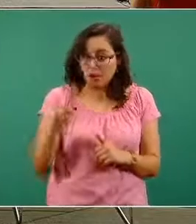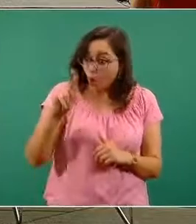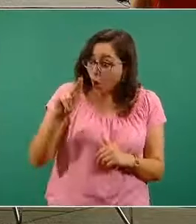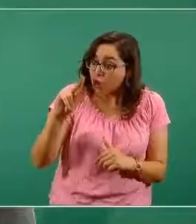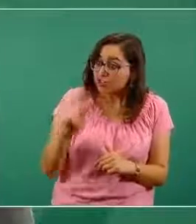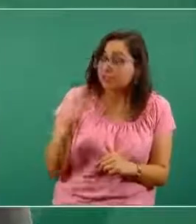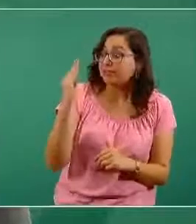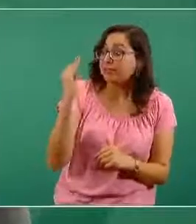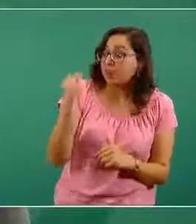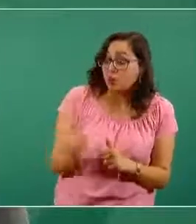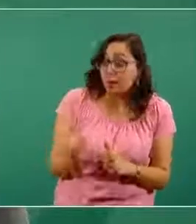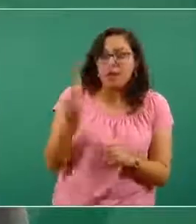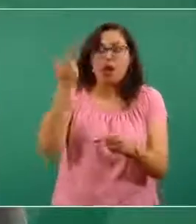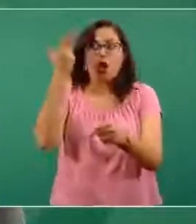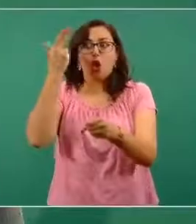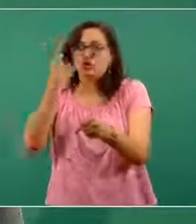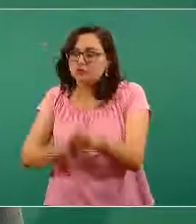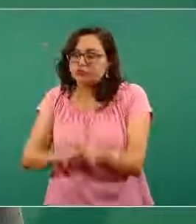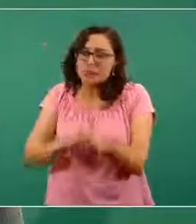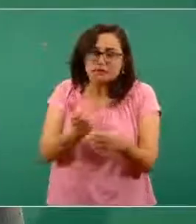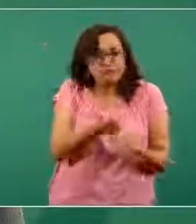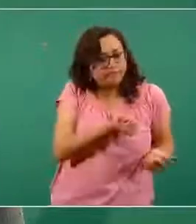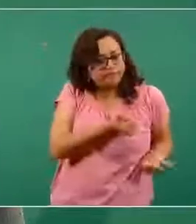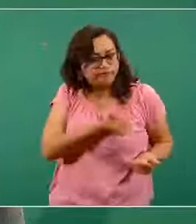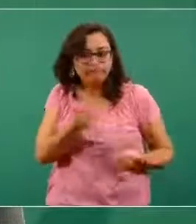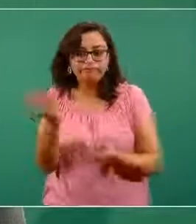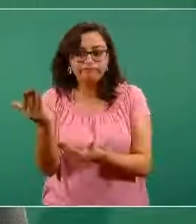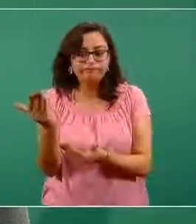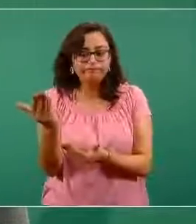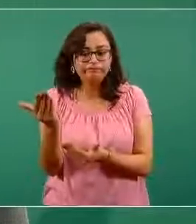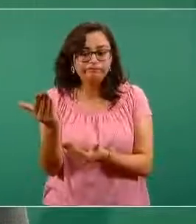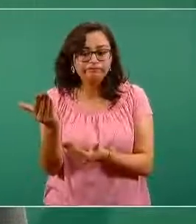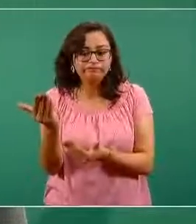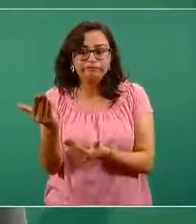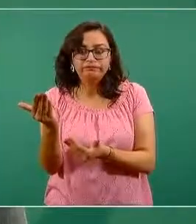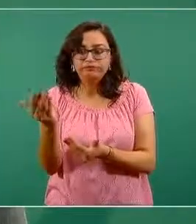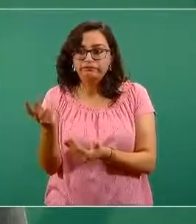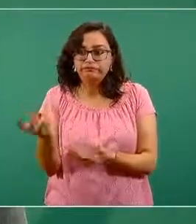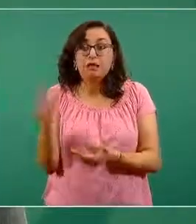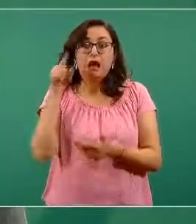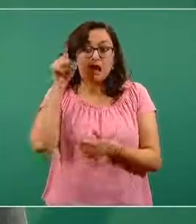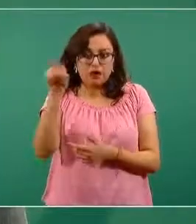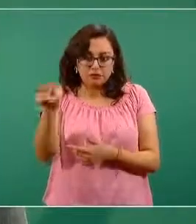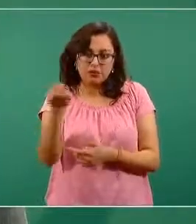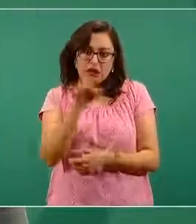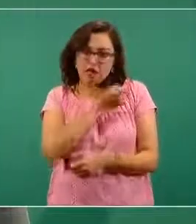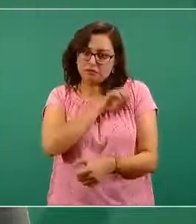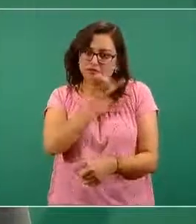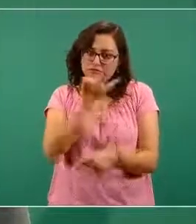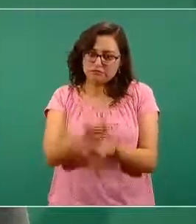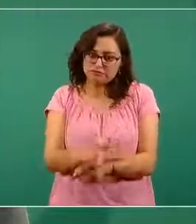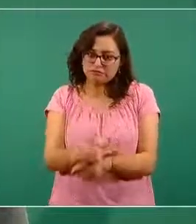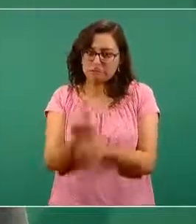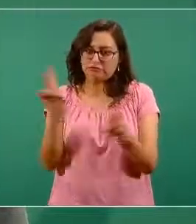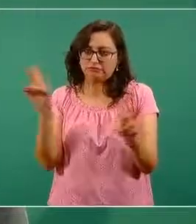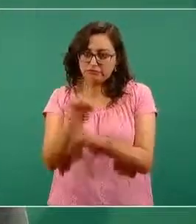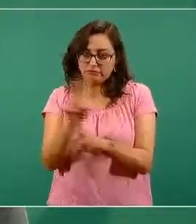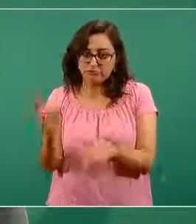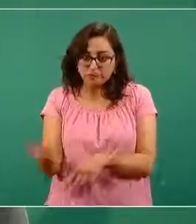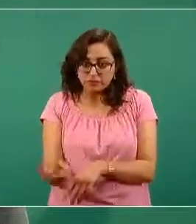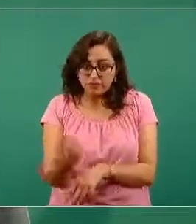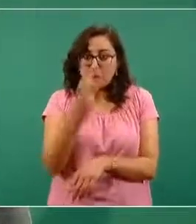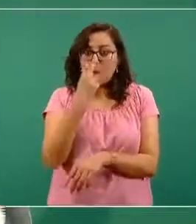vamos y solicitamos la atención con oxígeno suplementario y esa